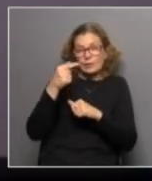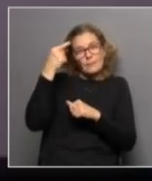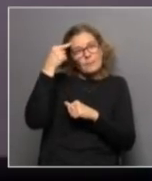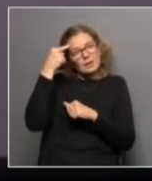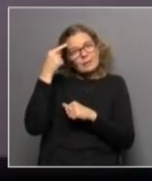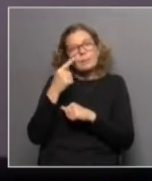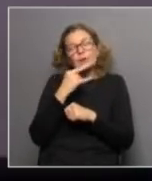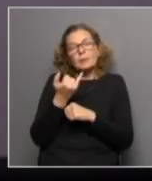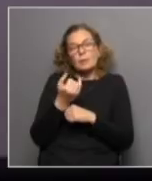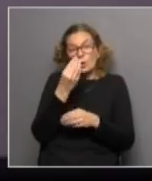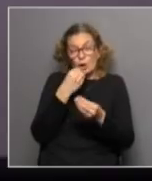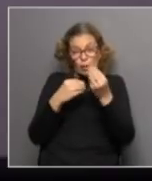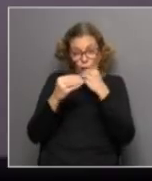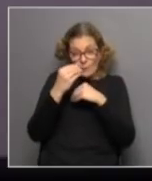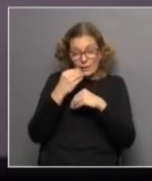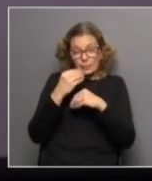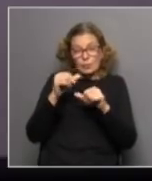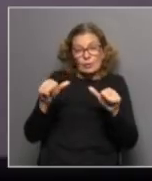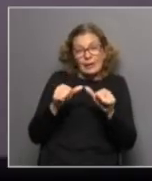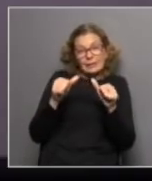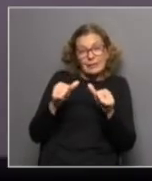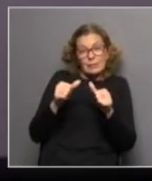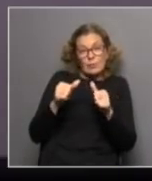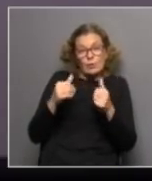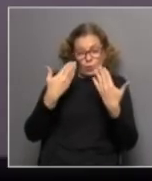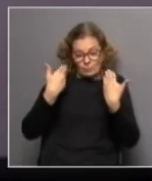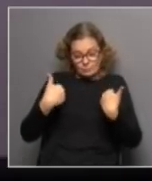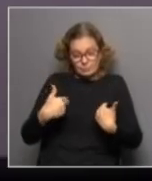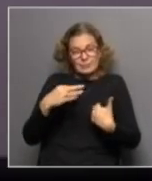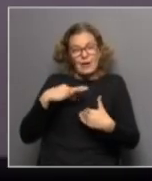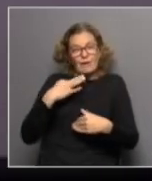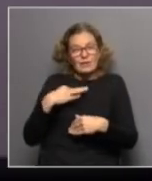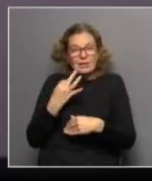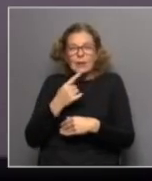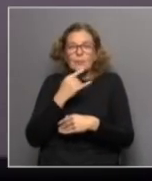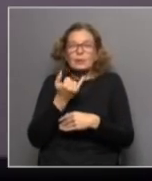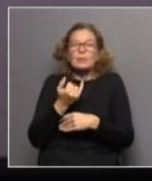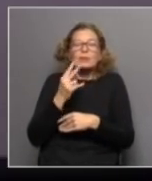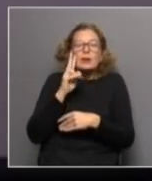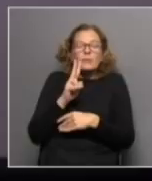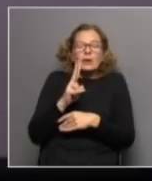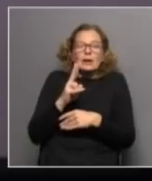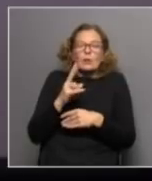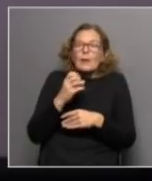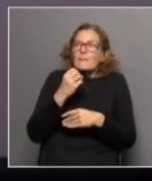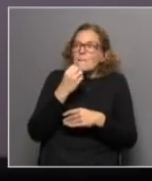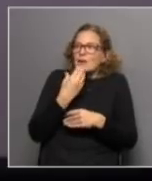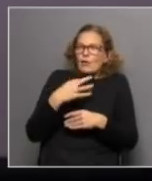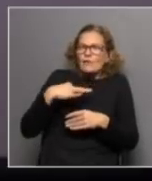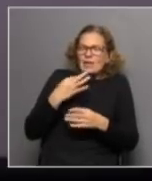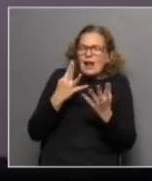piensa que lo que comemos lo que hacemos con nuestros estilos de vida lo que tiene que ver con la calidad de vida